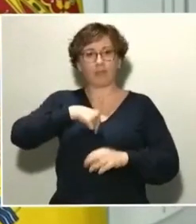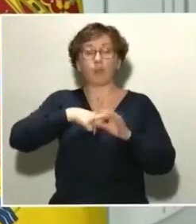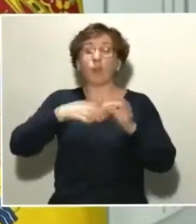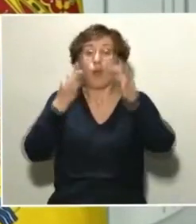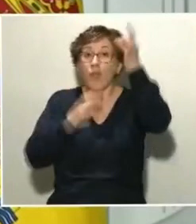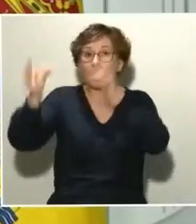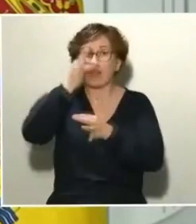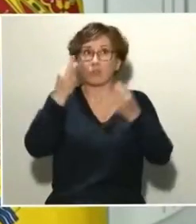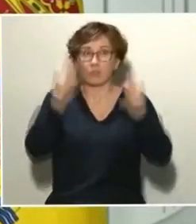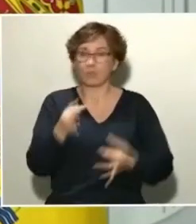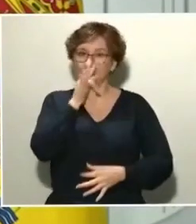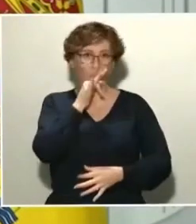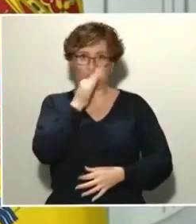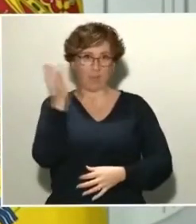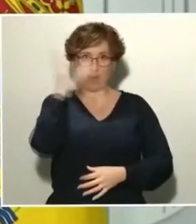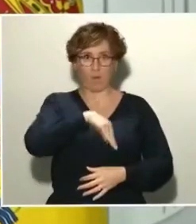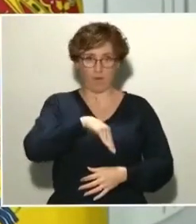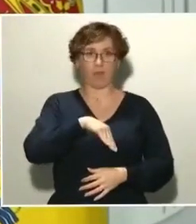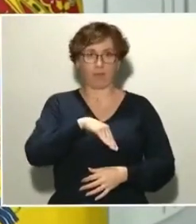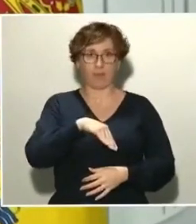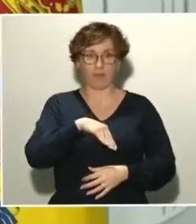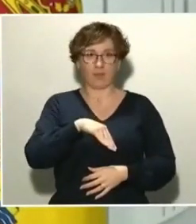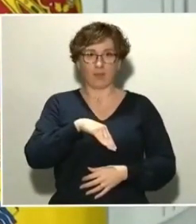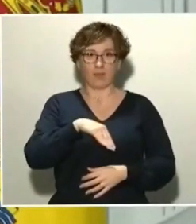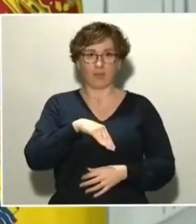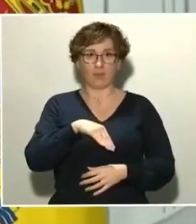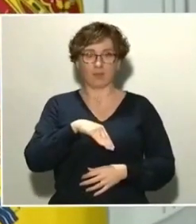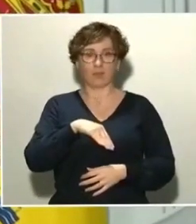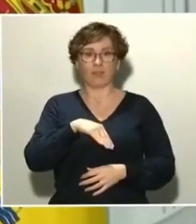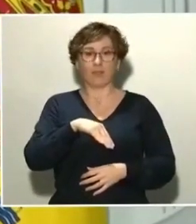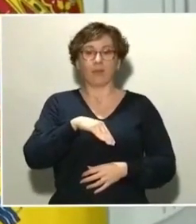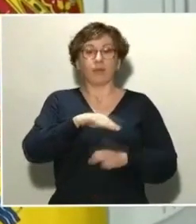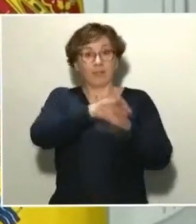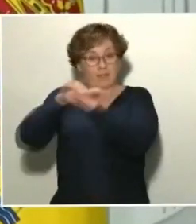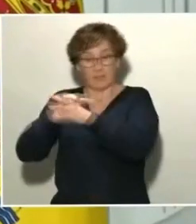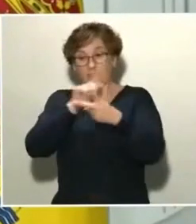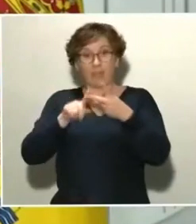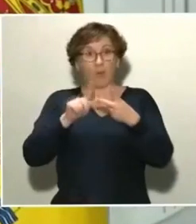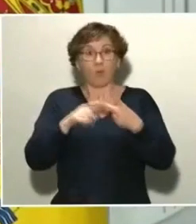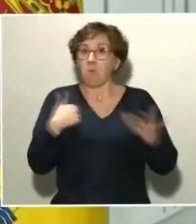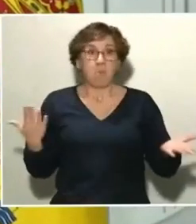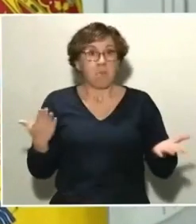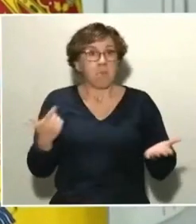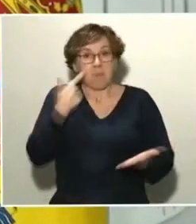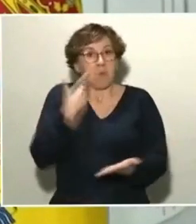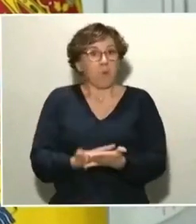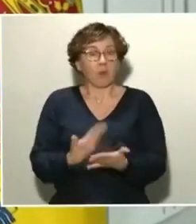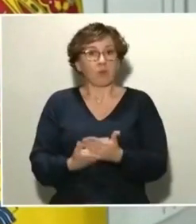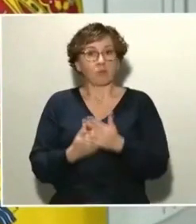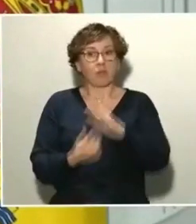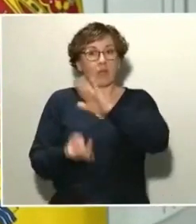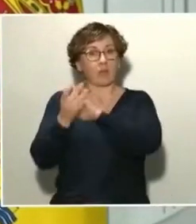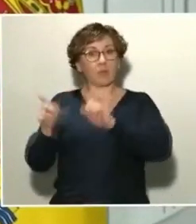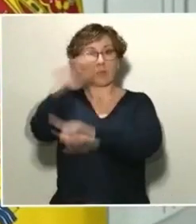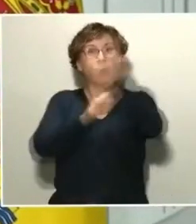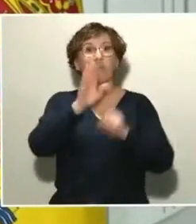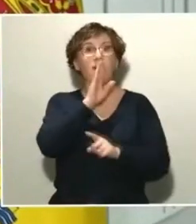proporcionarán después los servicios del Ministerio. Respecto a lo segundo, no me consta este incidente en concreto. Yo lo que le puedo decir es que